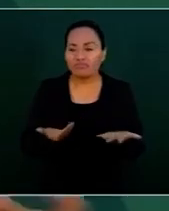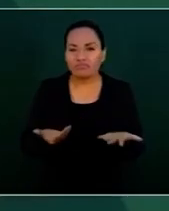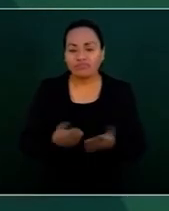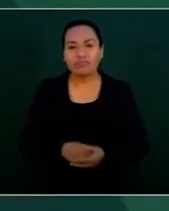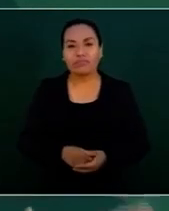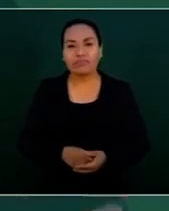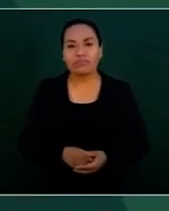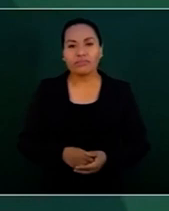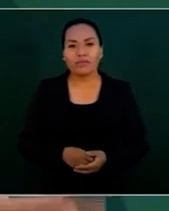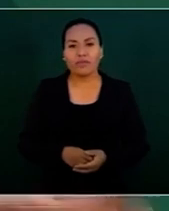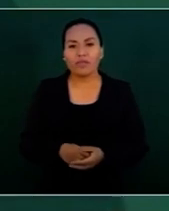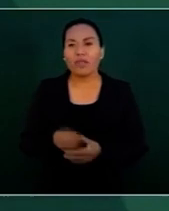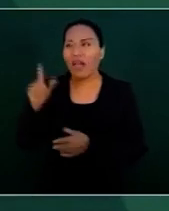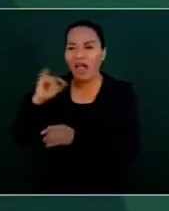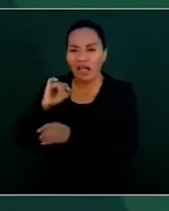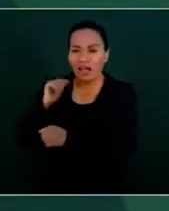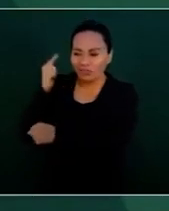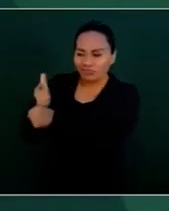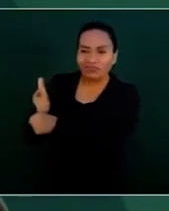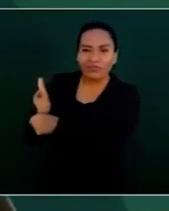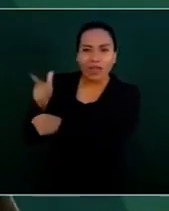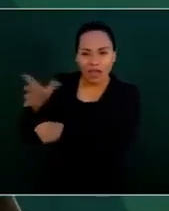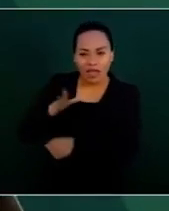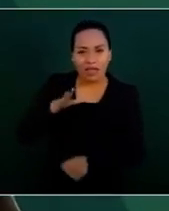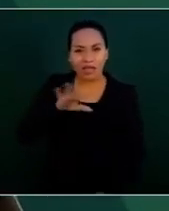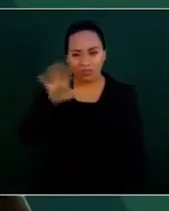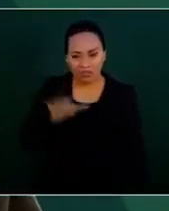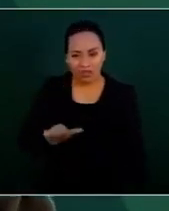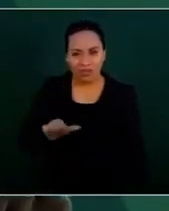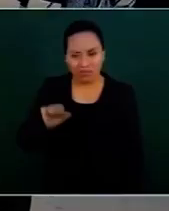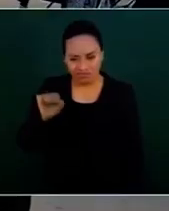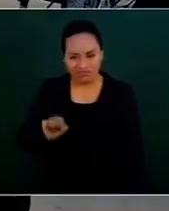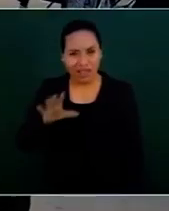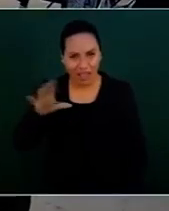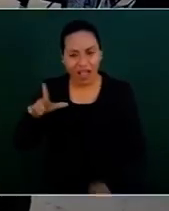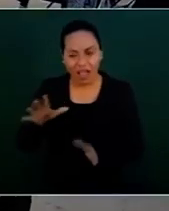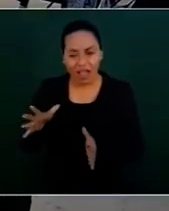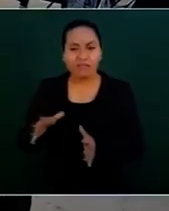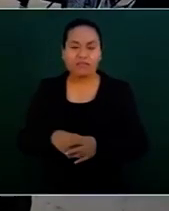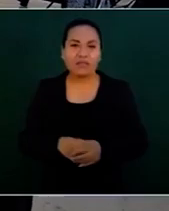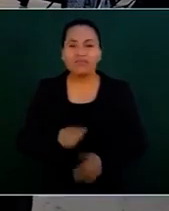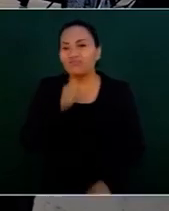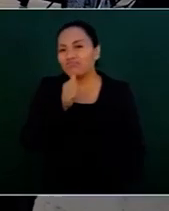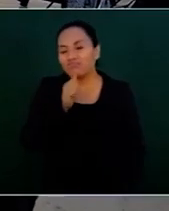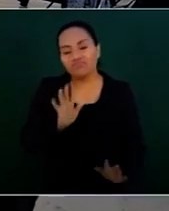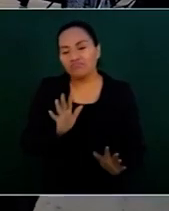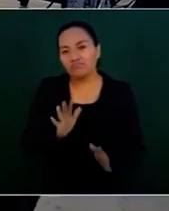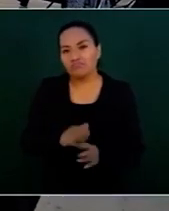nada más que se detectó en Sudáfrica, pero no se sabe más